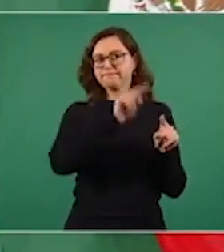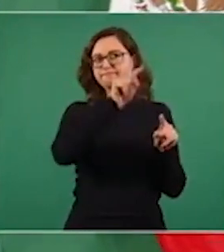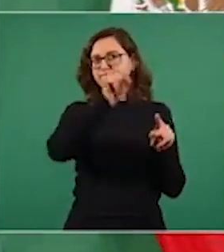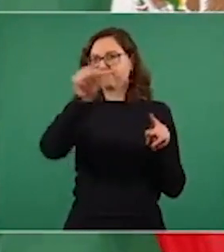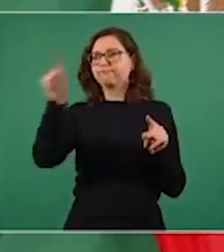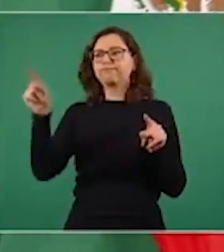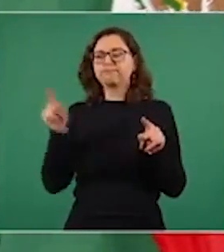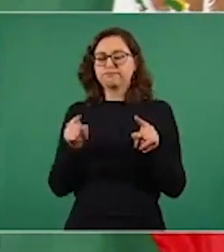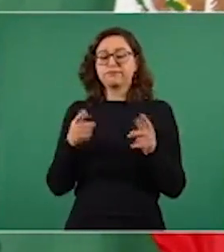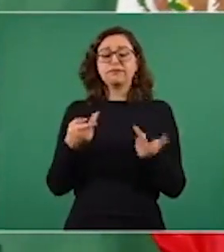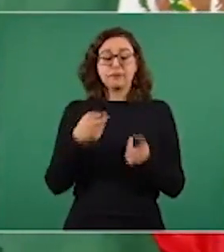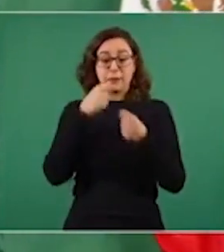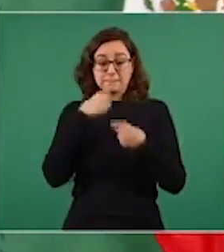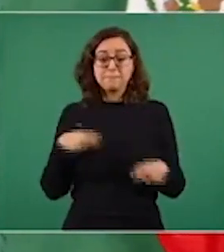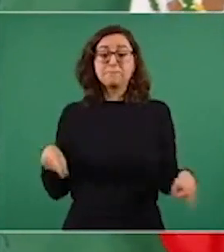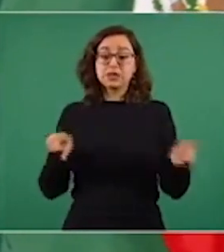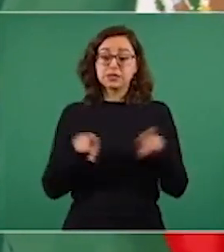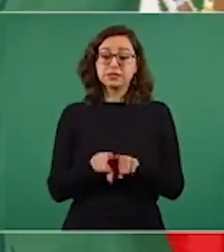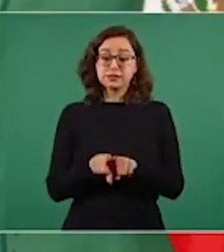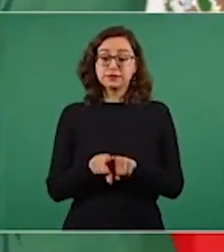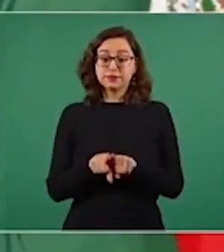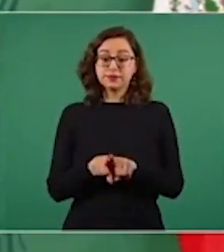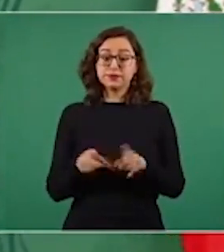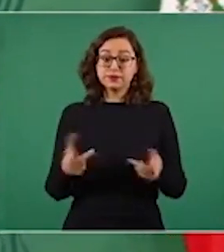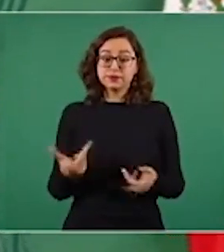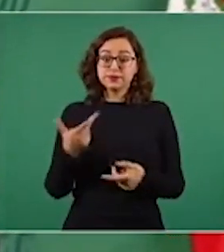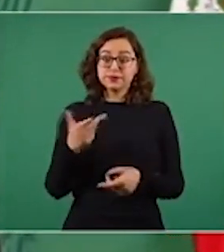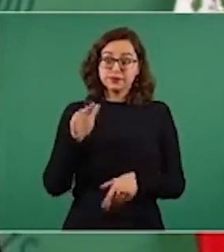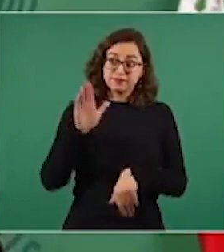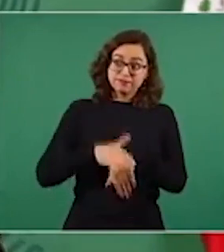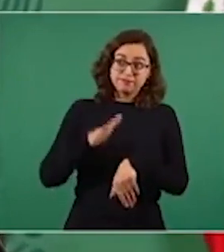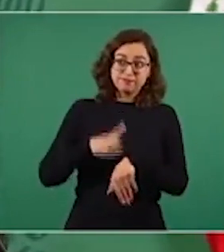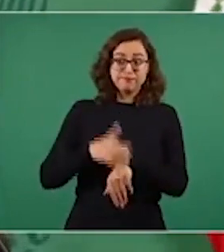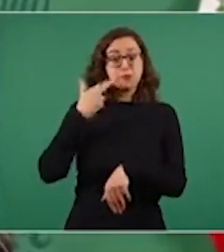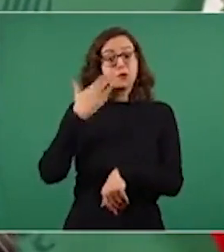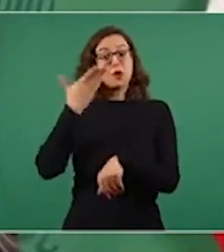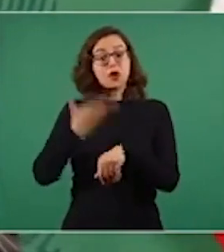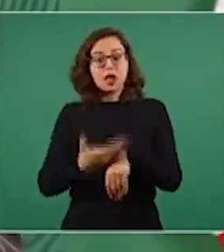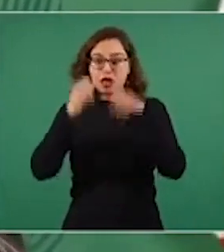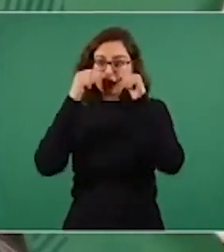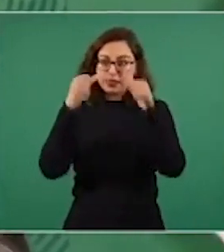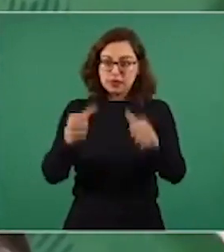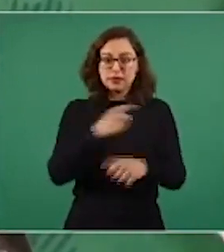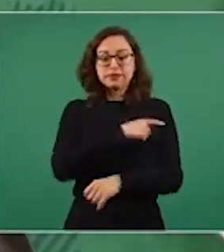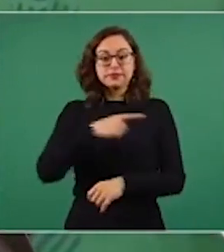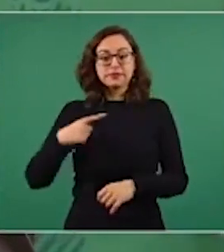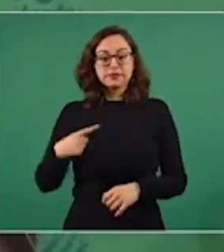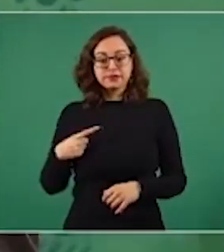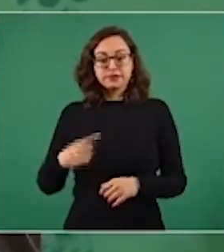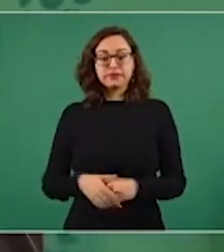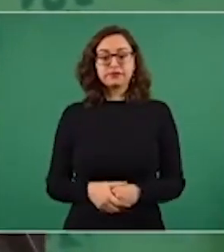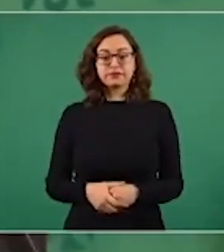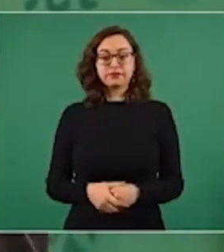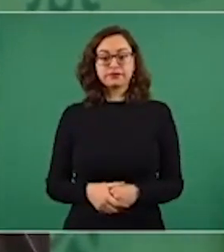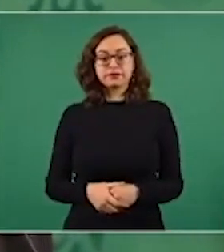que se asuman las responsabilidades. Entonces vamos a